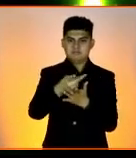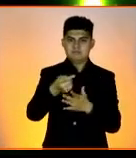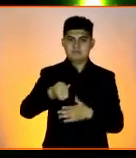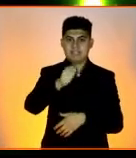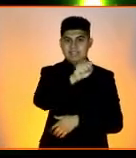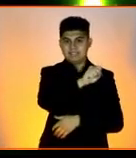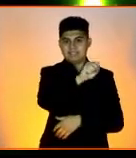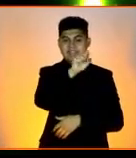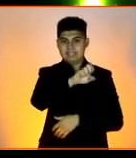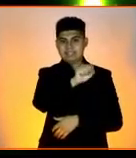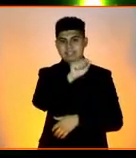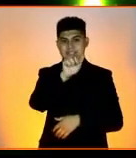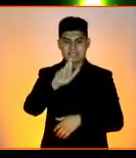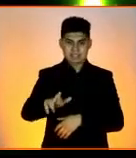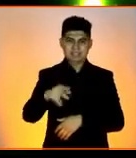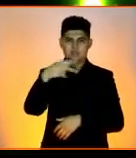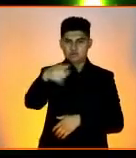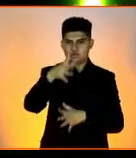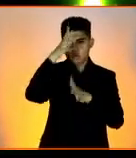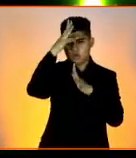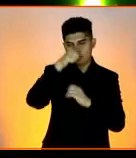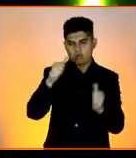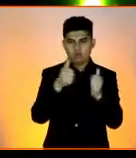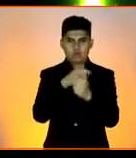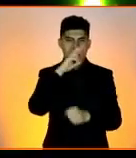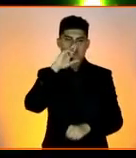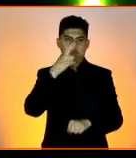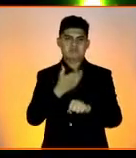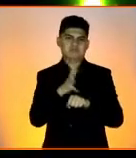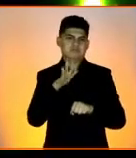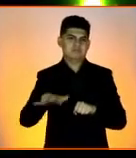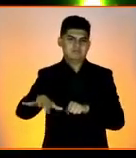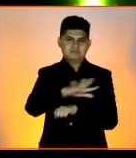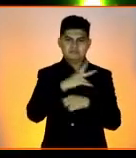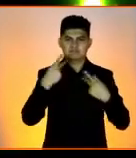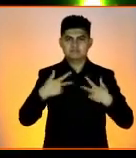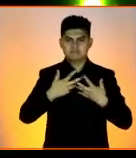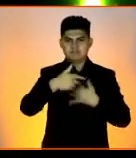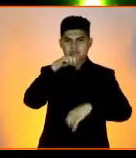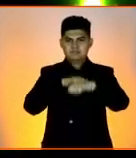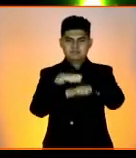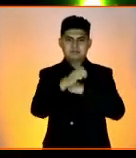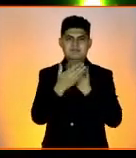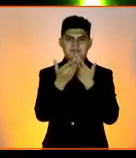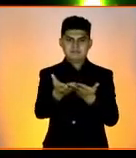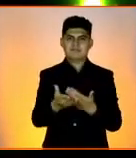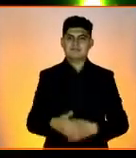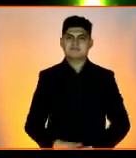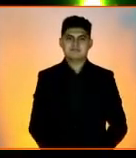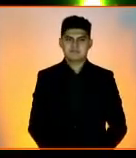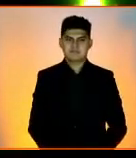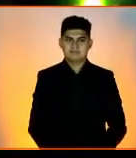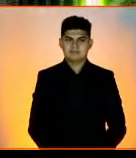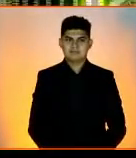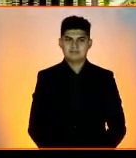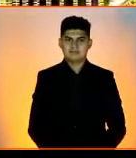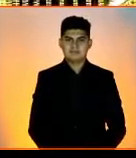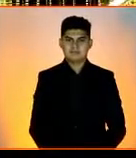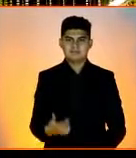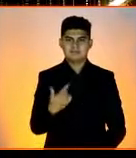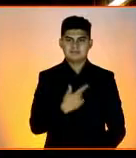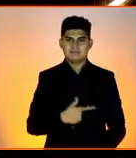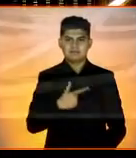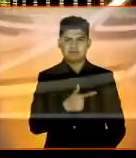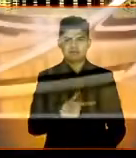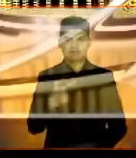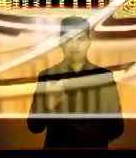ESR, haciendo público su compromiso con la responsabilidad social empresarial. Adelante, por favor. Hola, mucho gusto. Soy